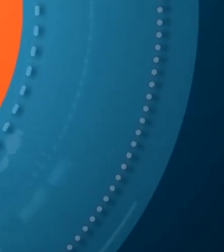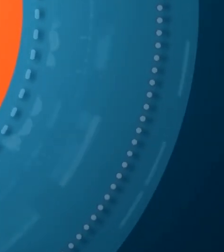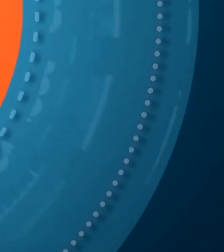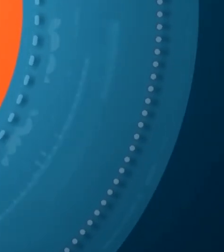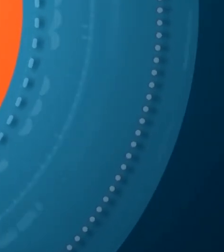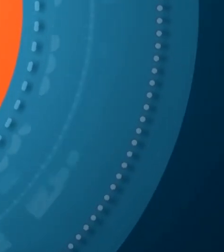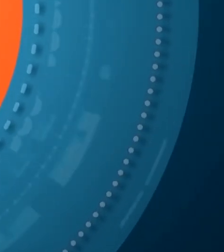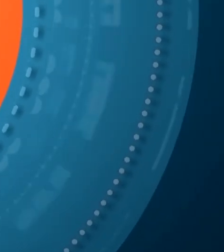¡Suscríbete al canal! ¡Suscríbete ¡Suscríbete al